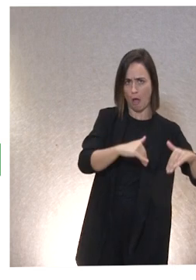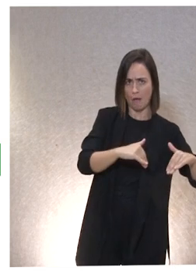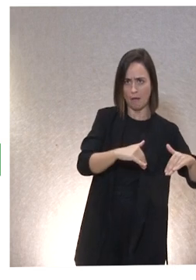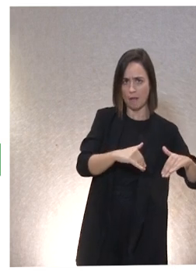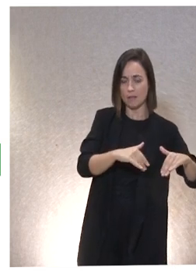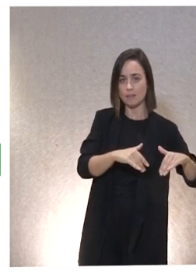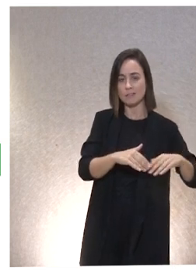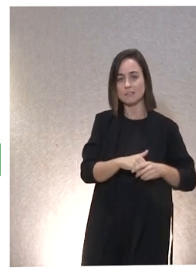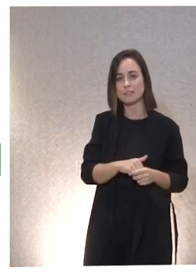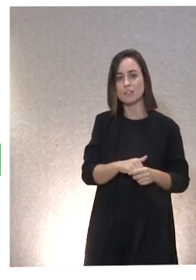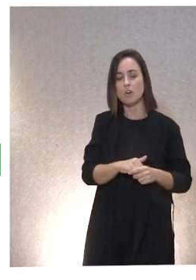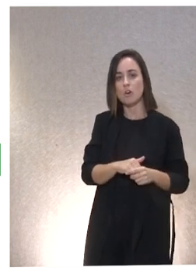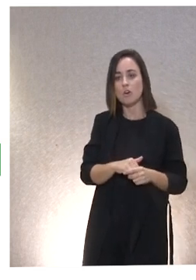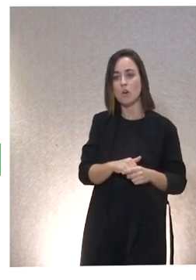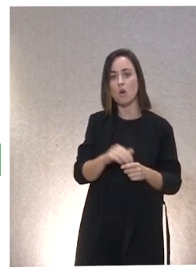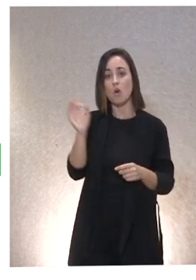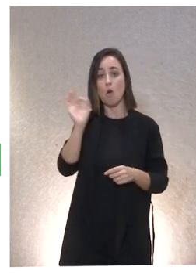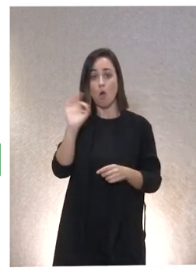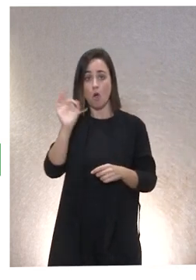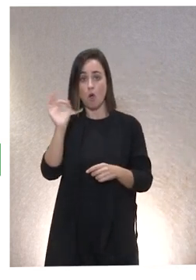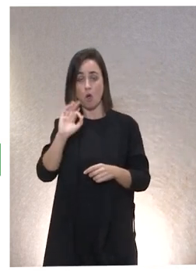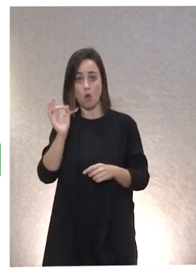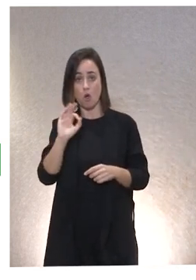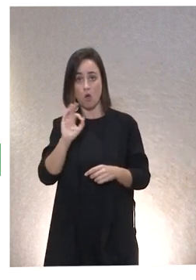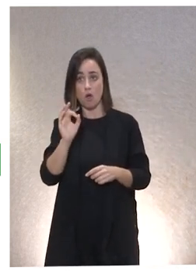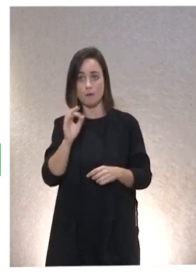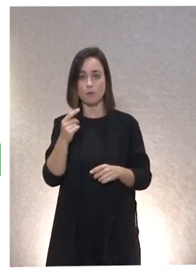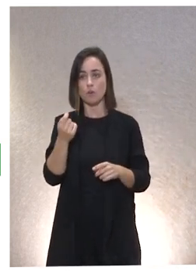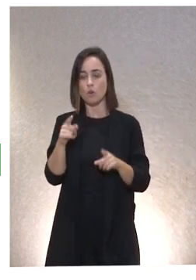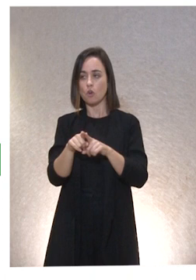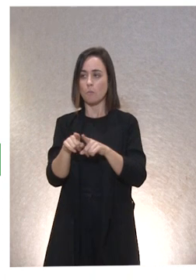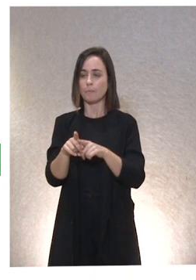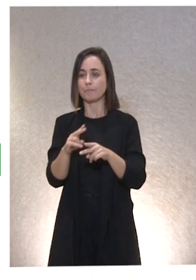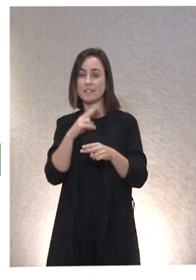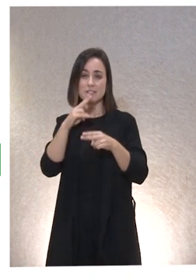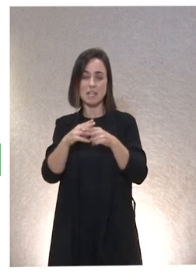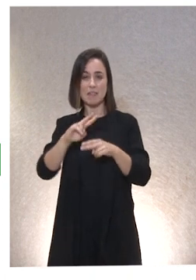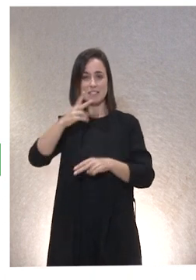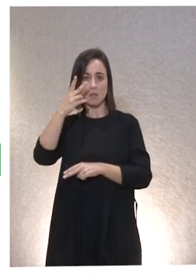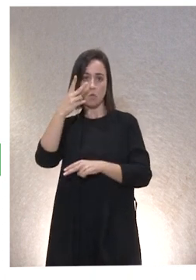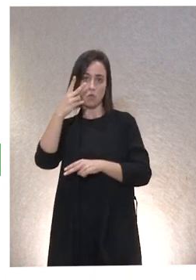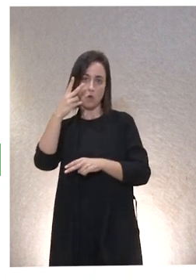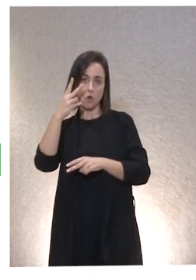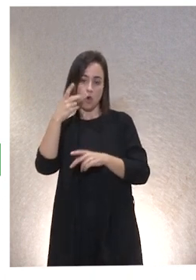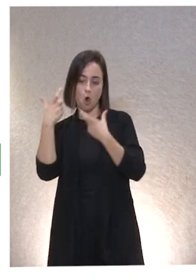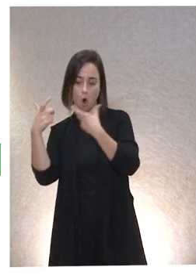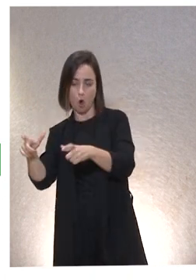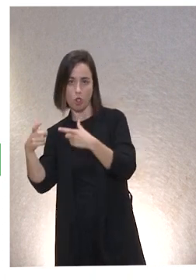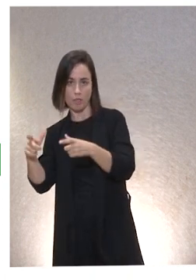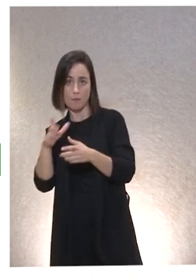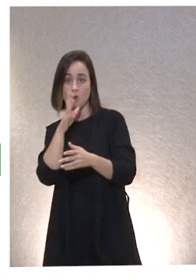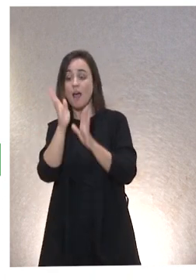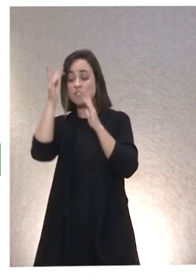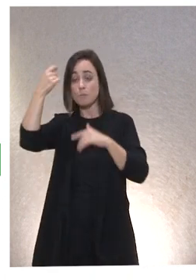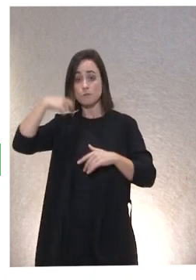a este nivel que estamos comentando ahora, digamos, de segundo orden. En la atención profesional existe un orden